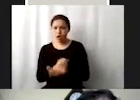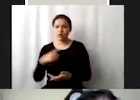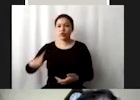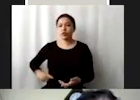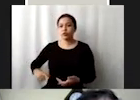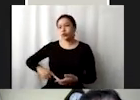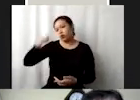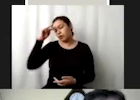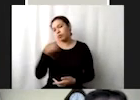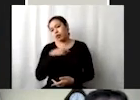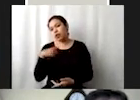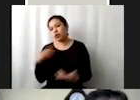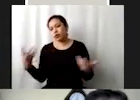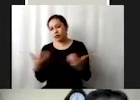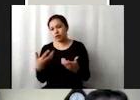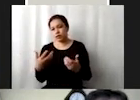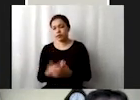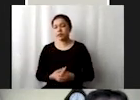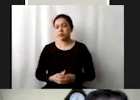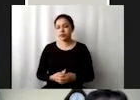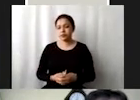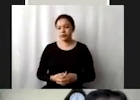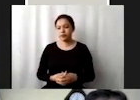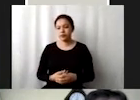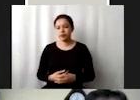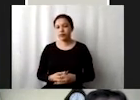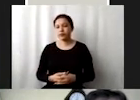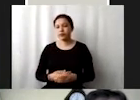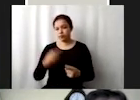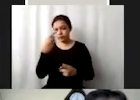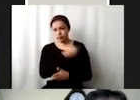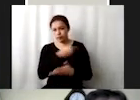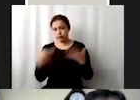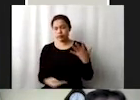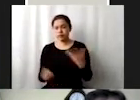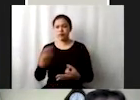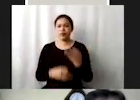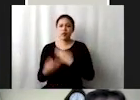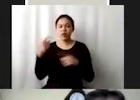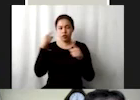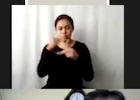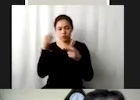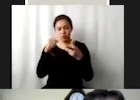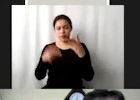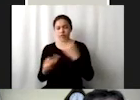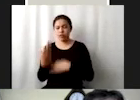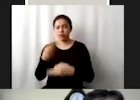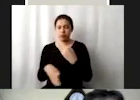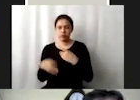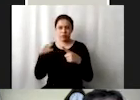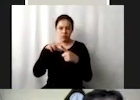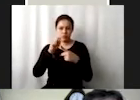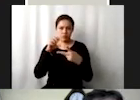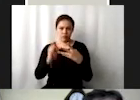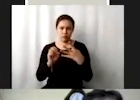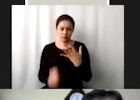y bueno aquí están todas esas está para todas las metas de todos los objetivos me parece de verdad